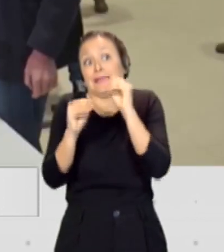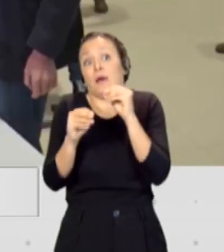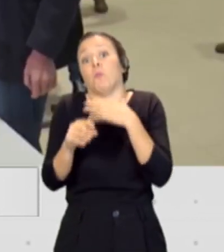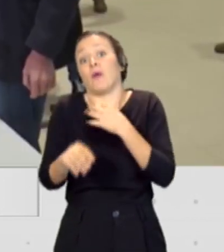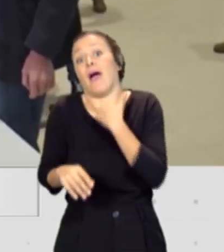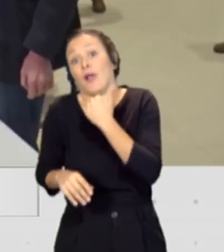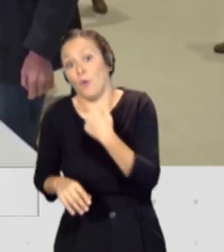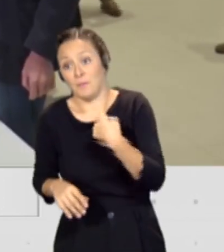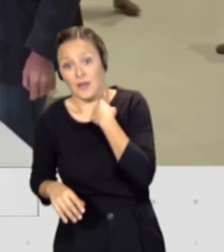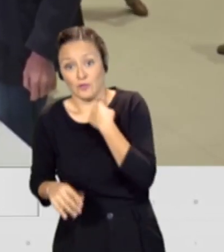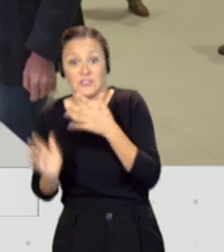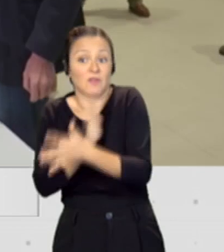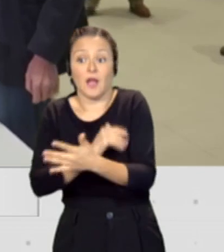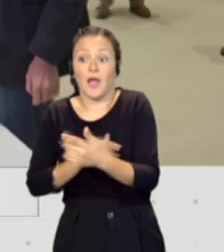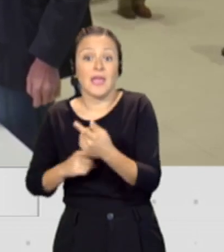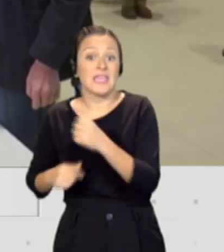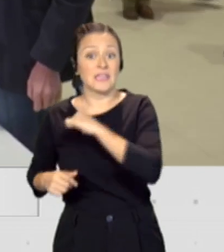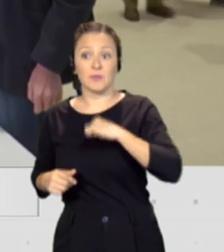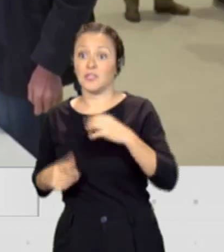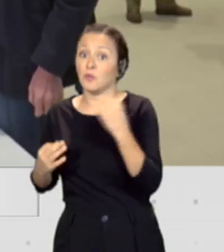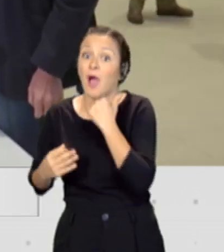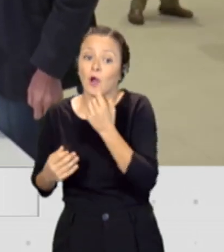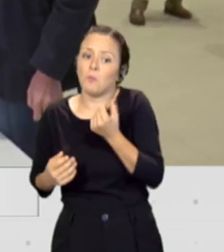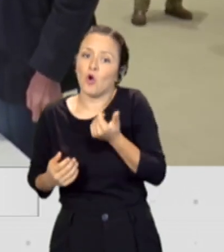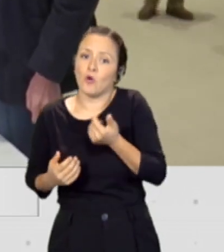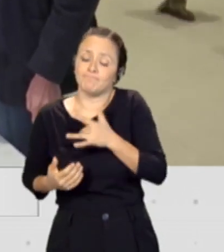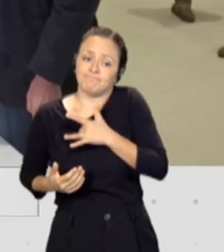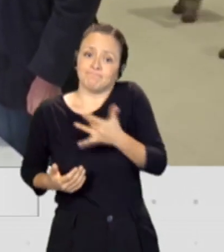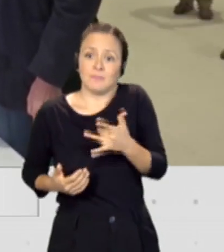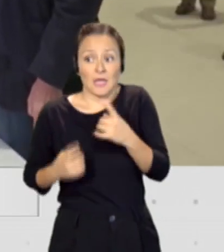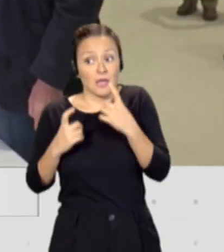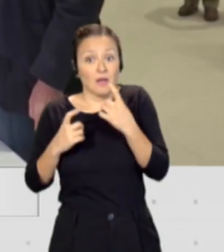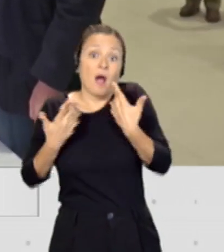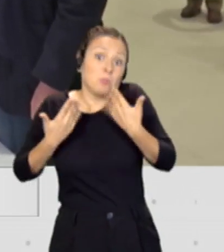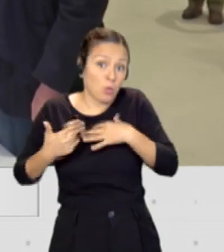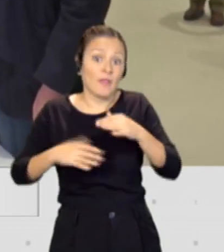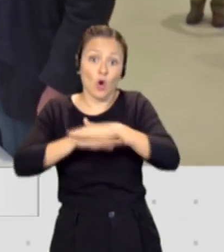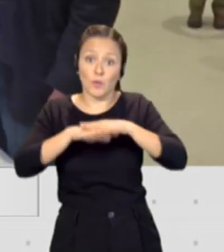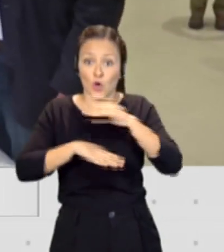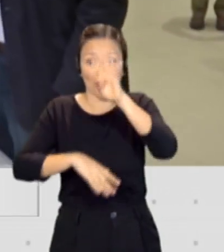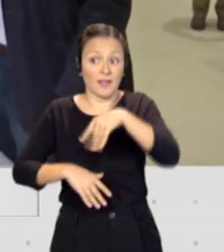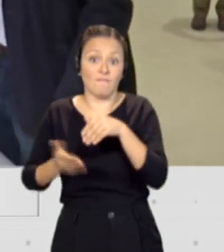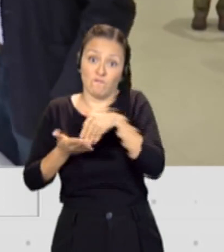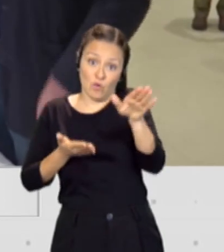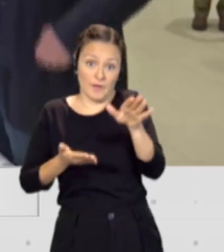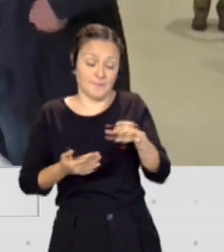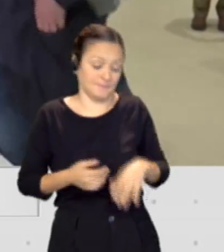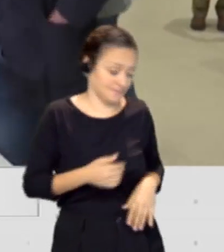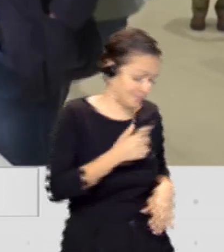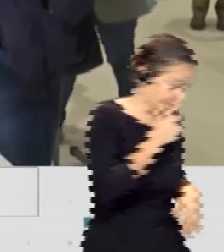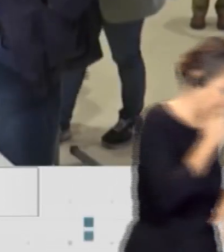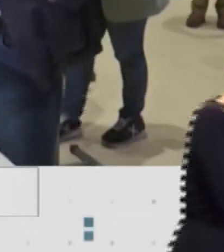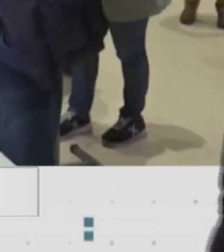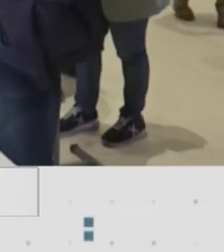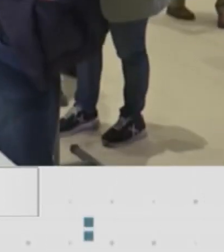ceder un poco la mano para que por lo menos se queden fuera del gobierno catalán, ¿no? La alternativa al bloqueo y por tanto la repetición